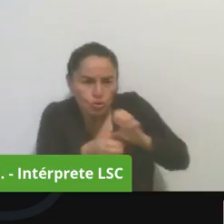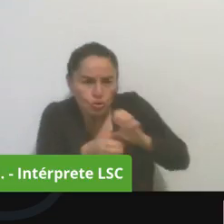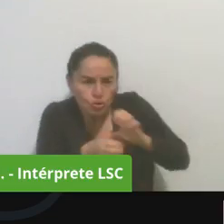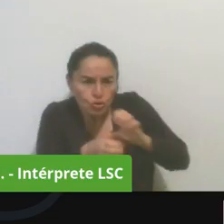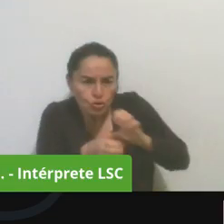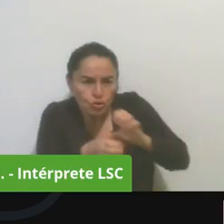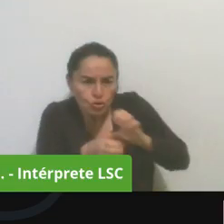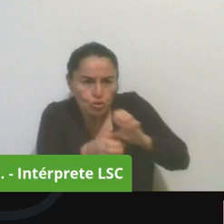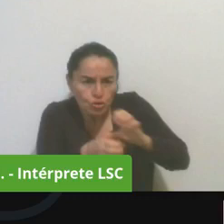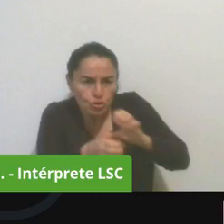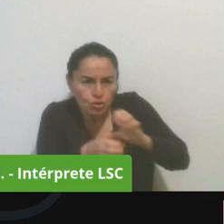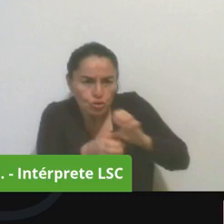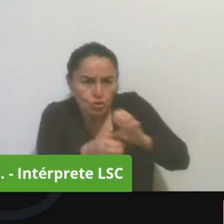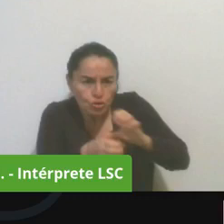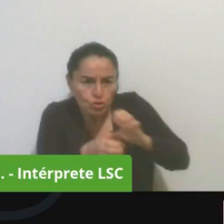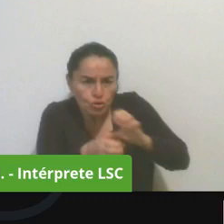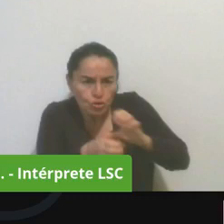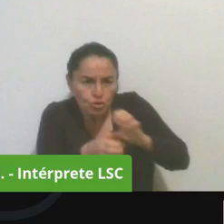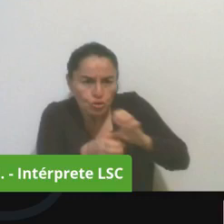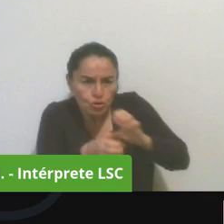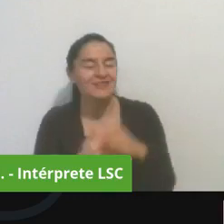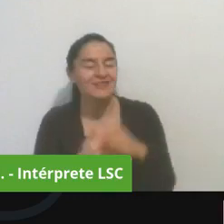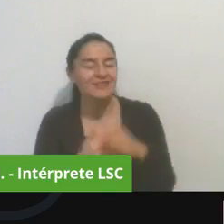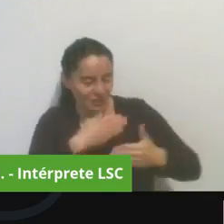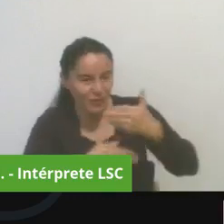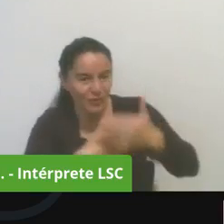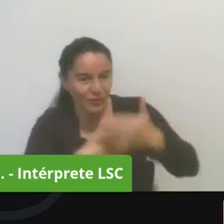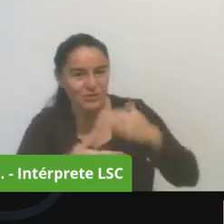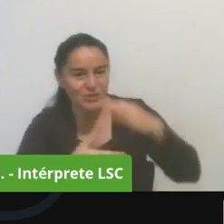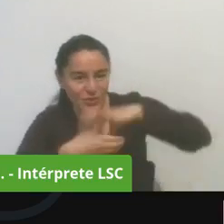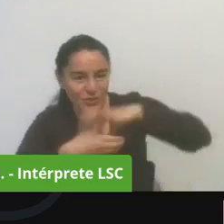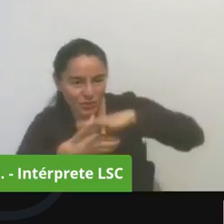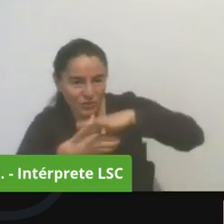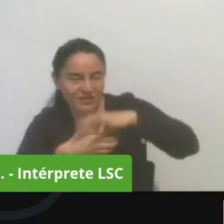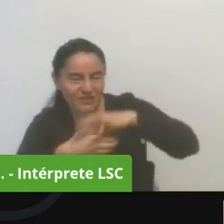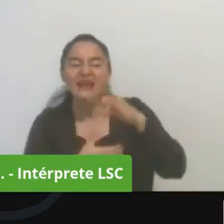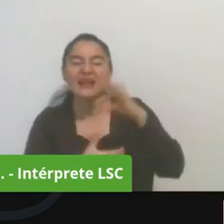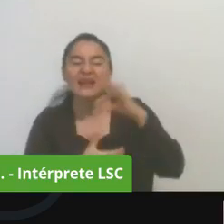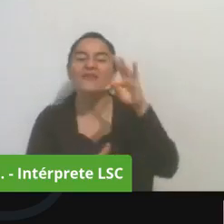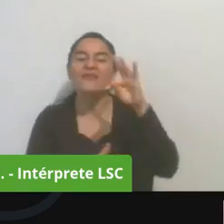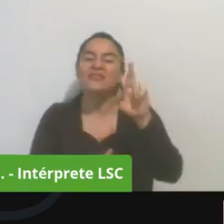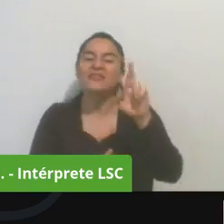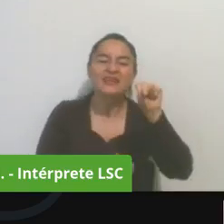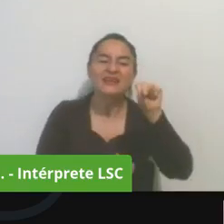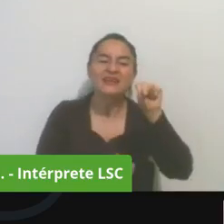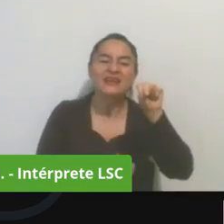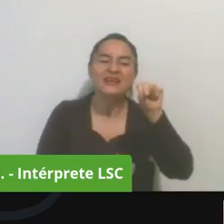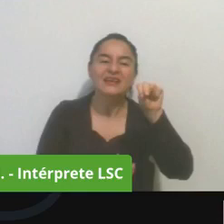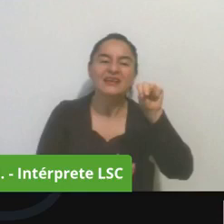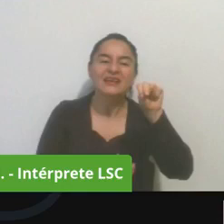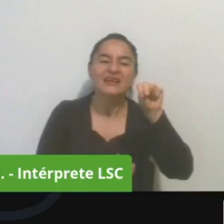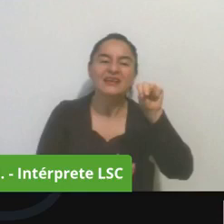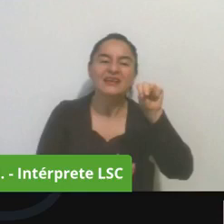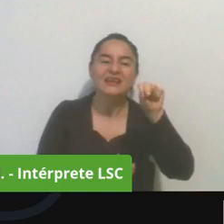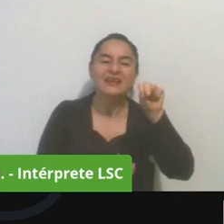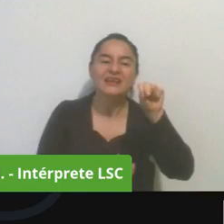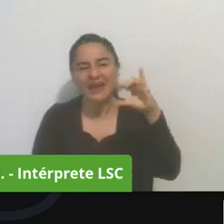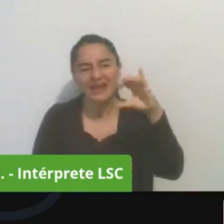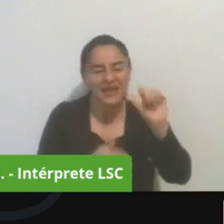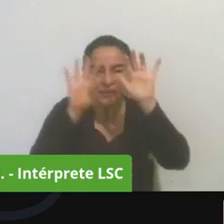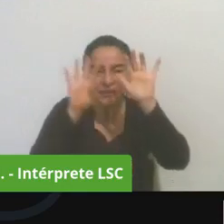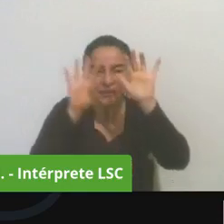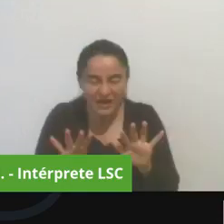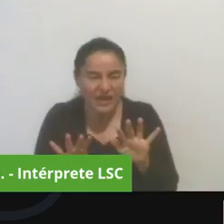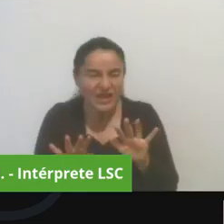el proceso más transparente cuando decimos transparencia y lucha contra la corrupción no estamos diciendo que los líderes dignatarios que hoy